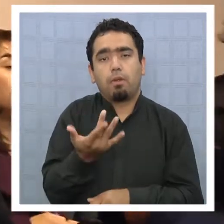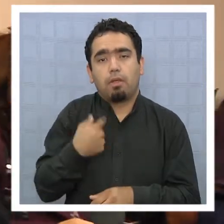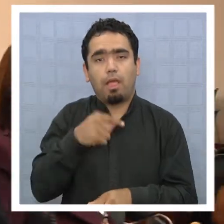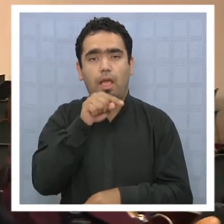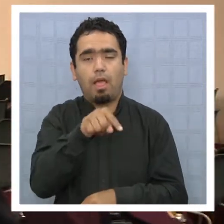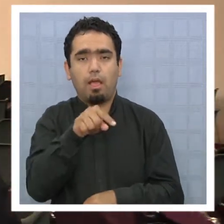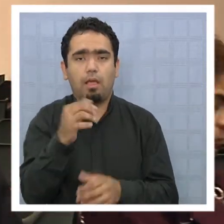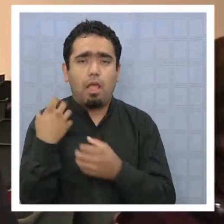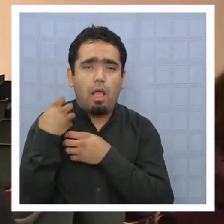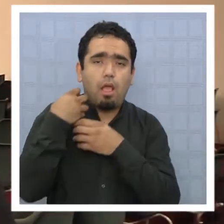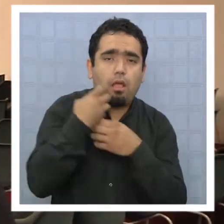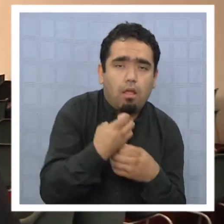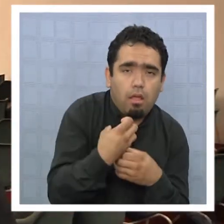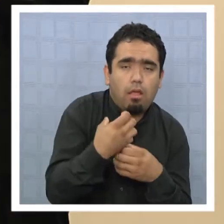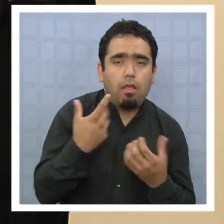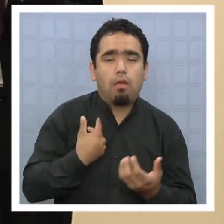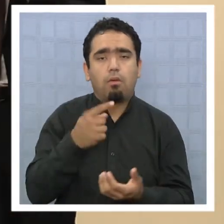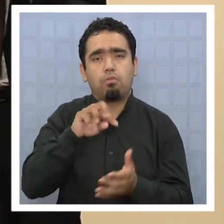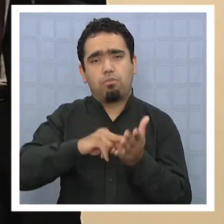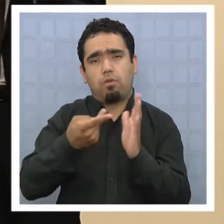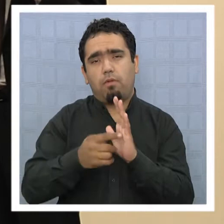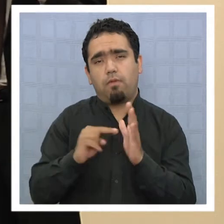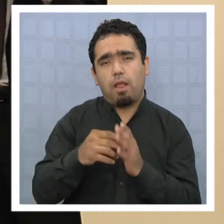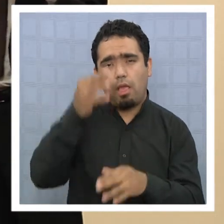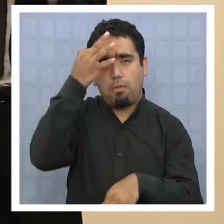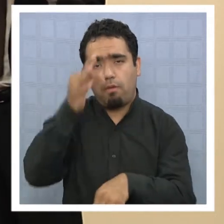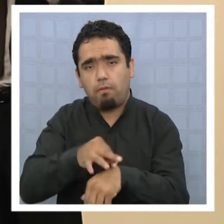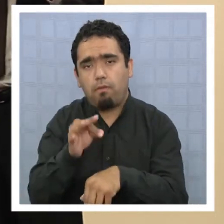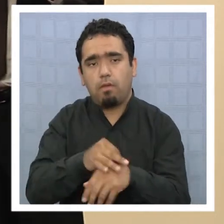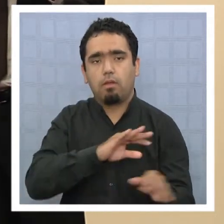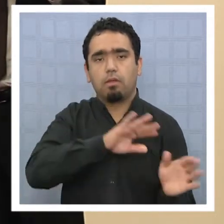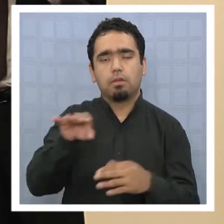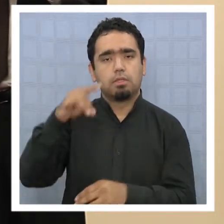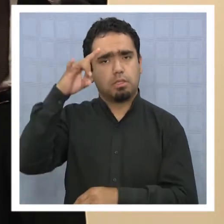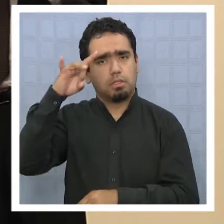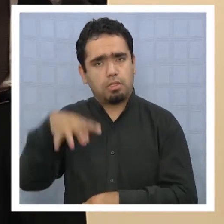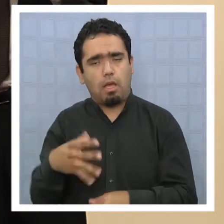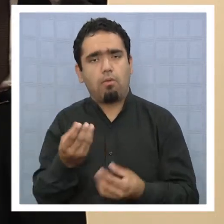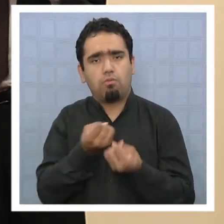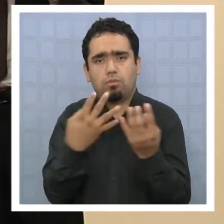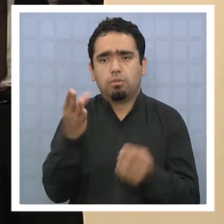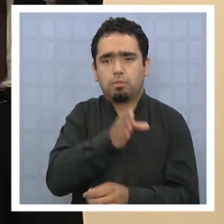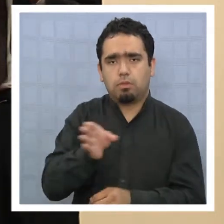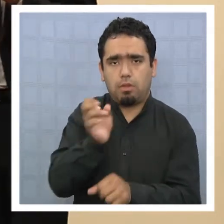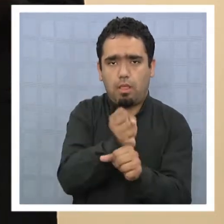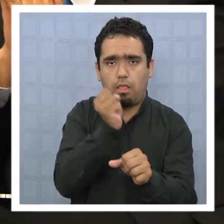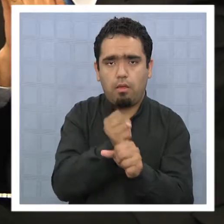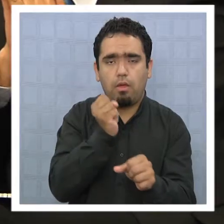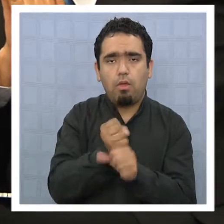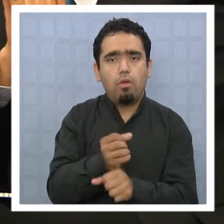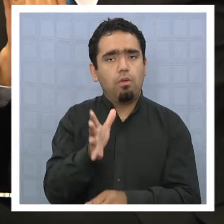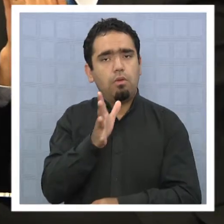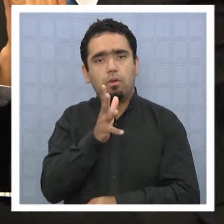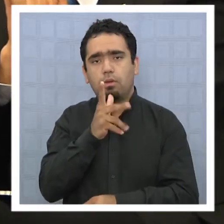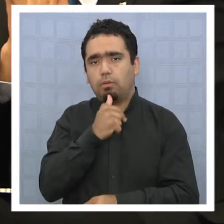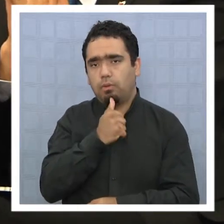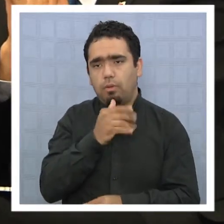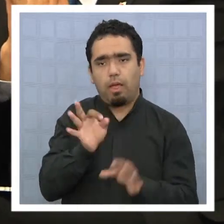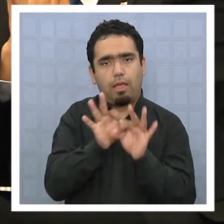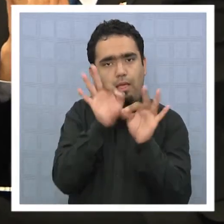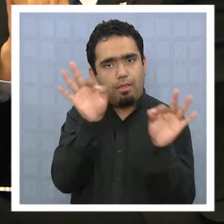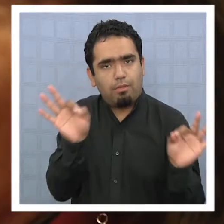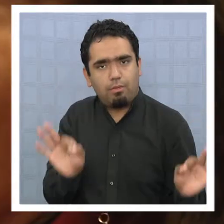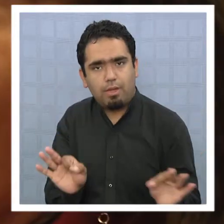crónicas a muchos de ellos, muchos que están con una edad muy avanzada y ya pueden trabajar en esto. Es sabido que muchos de estos trabajadores no cuentan con un nivel